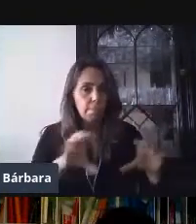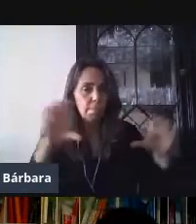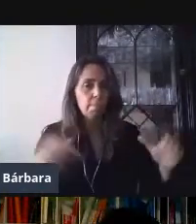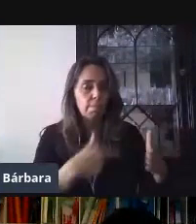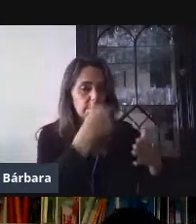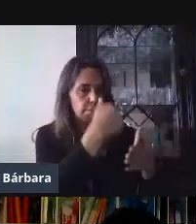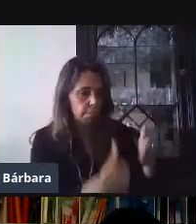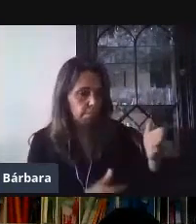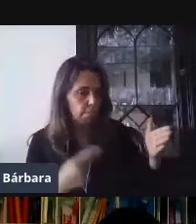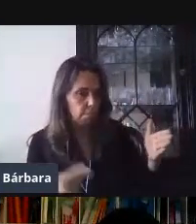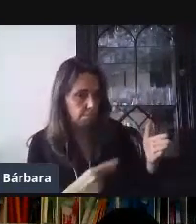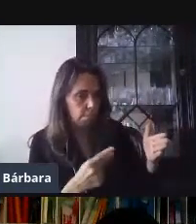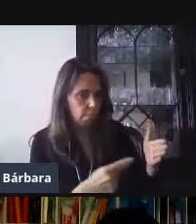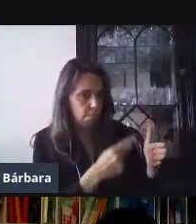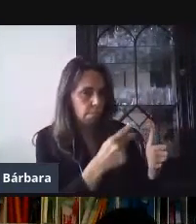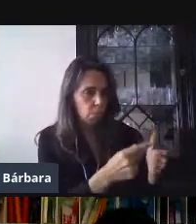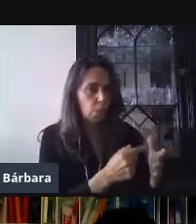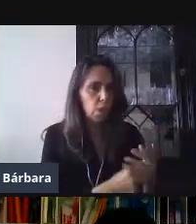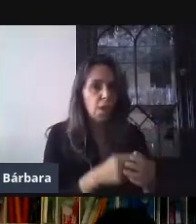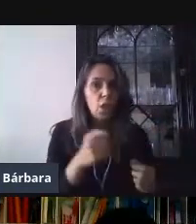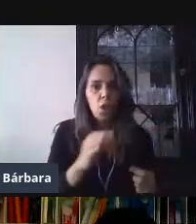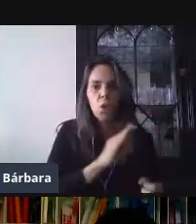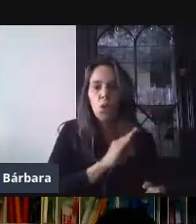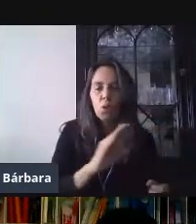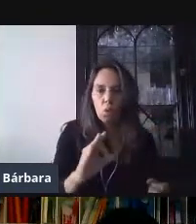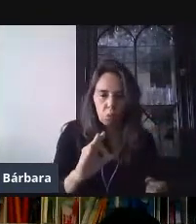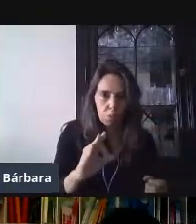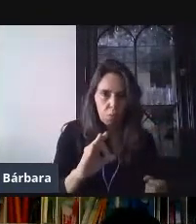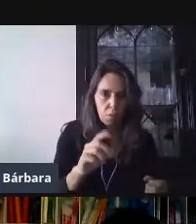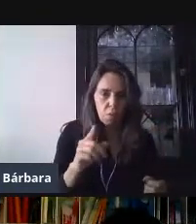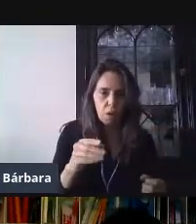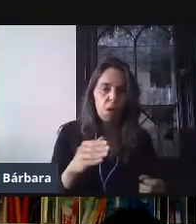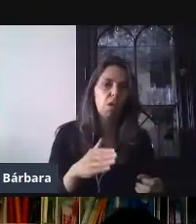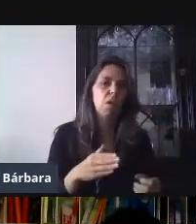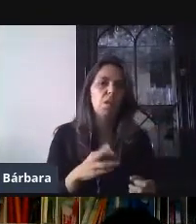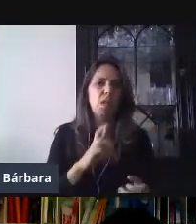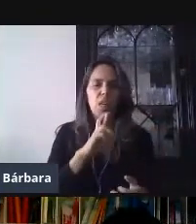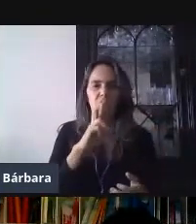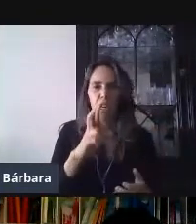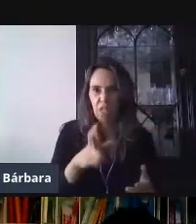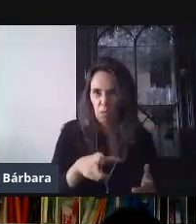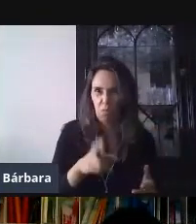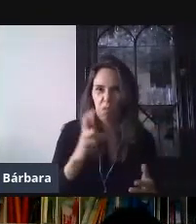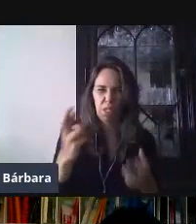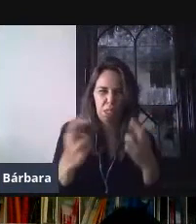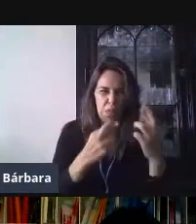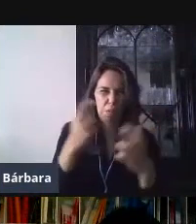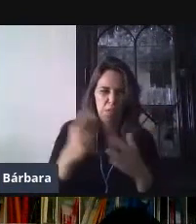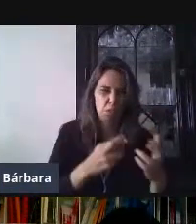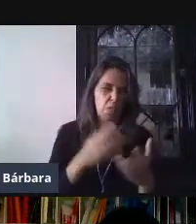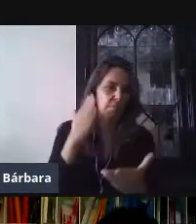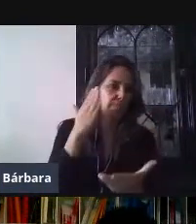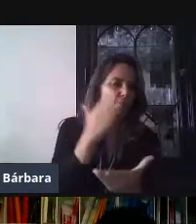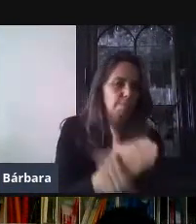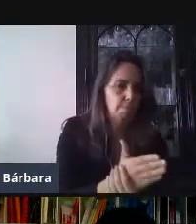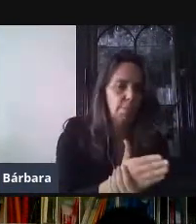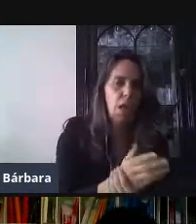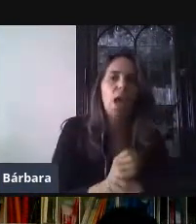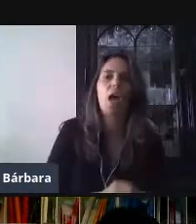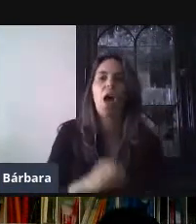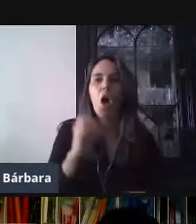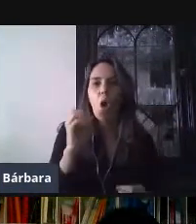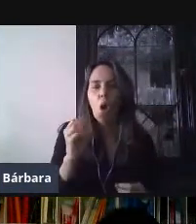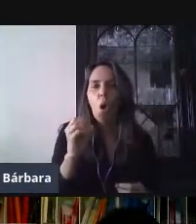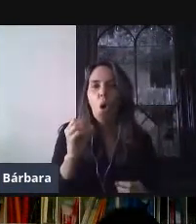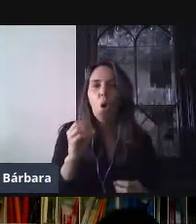para limitar el número de respuestas que aceptaremos en nuestro formulario. Y también para establecer un cronómetro y revisar